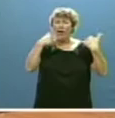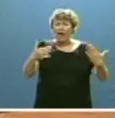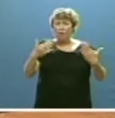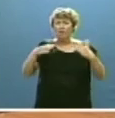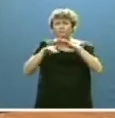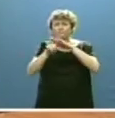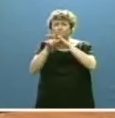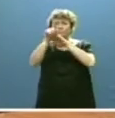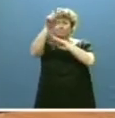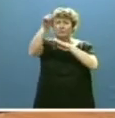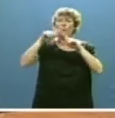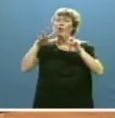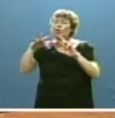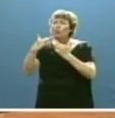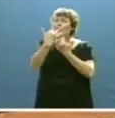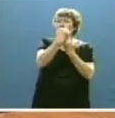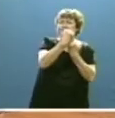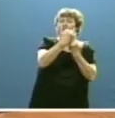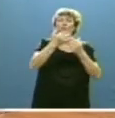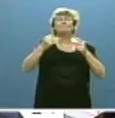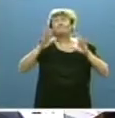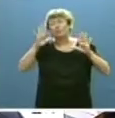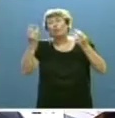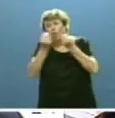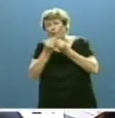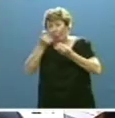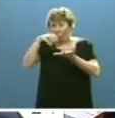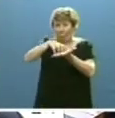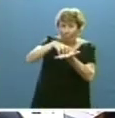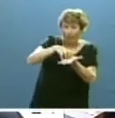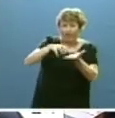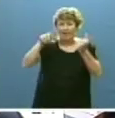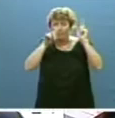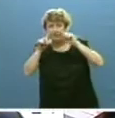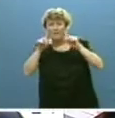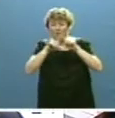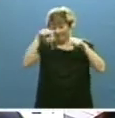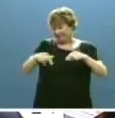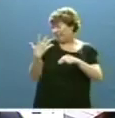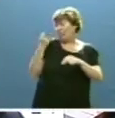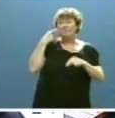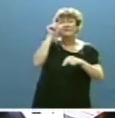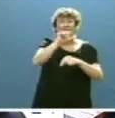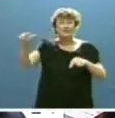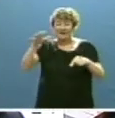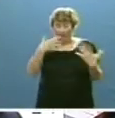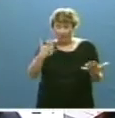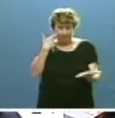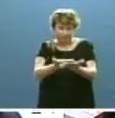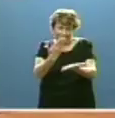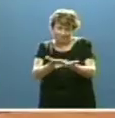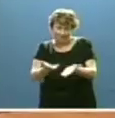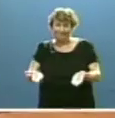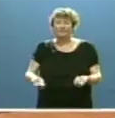en un contexto sin embargo no exento de incertidumbres como esta misma semana estamos comprobando.